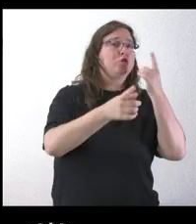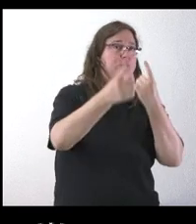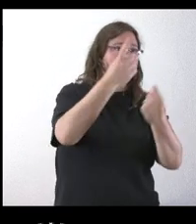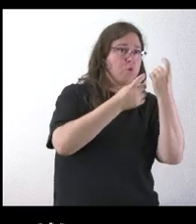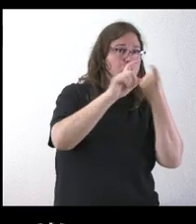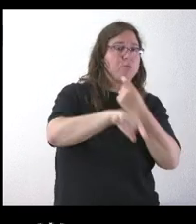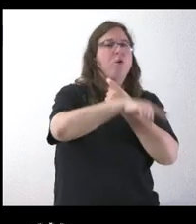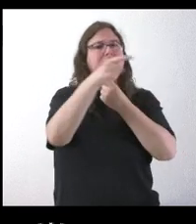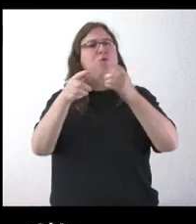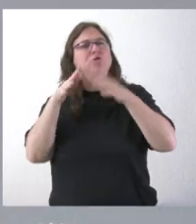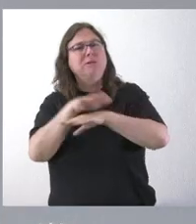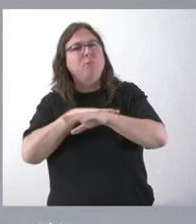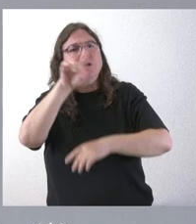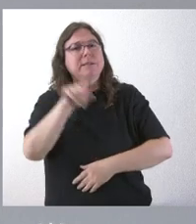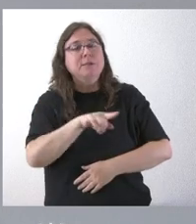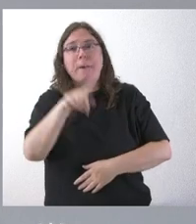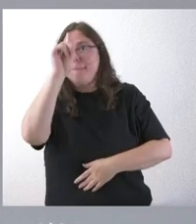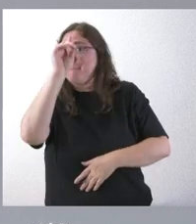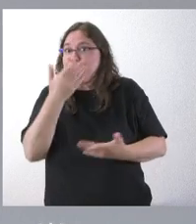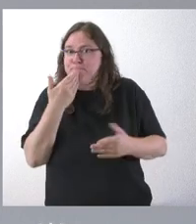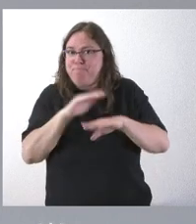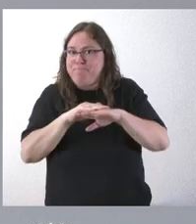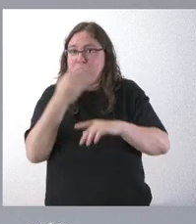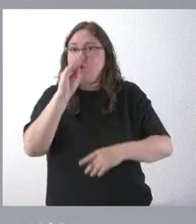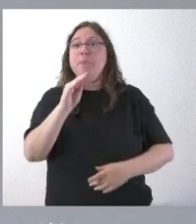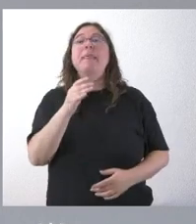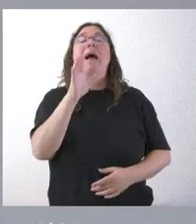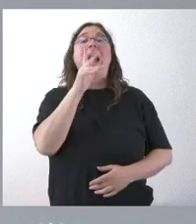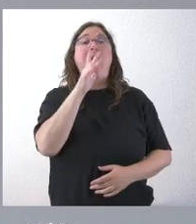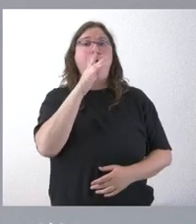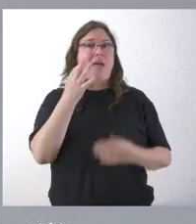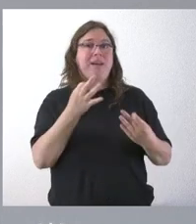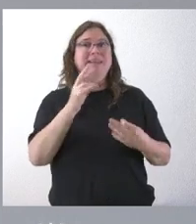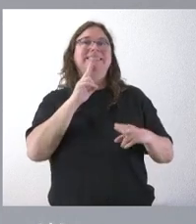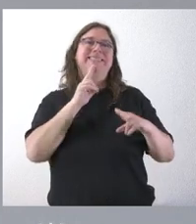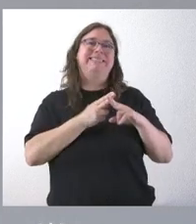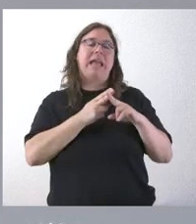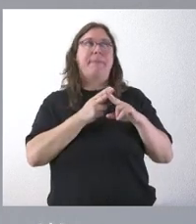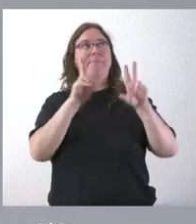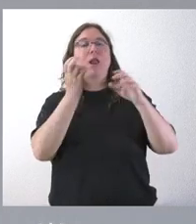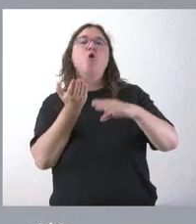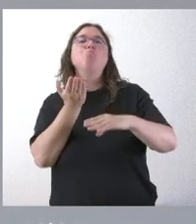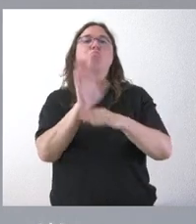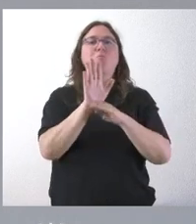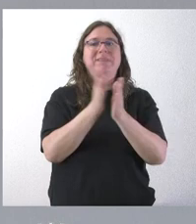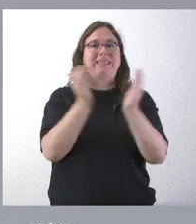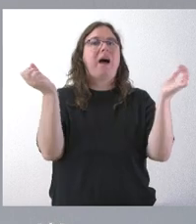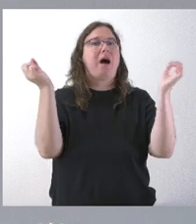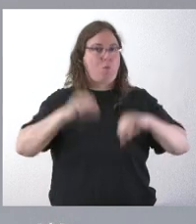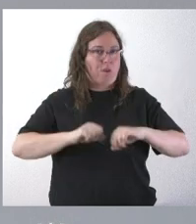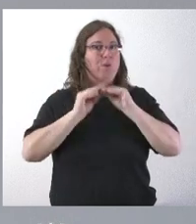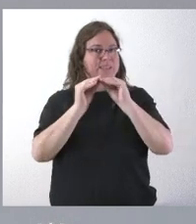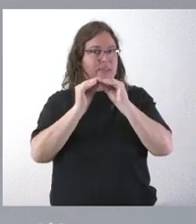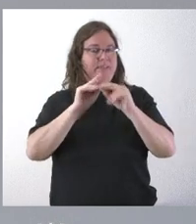ser aprobado de nuevo? Correcto. Es decir, ahora mismo lo que tenemos se conoce como propuesta de acuerdos. Se está logrando una propuesta